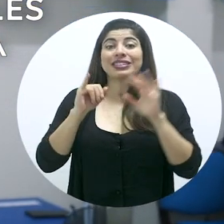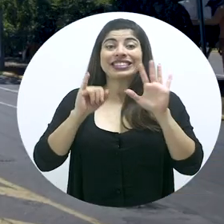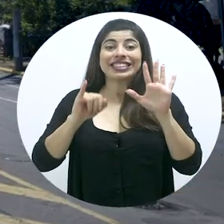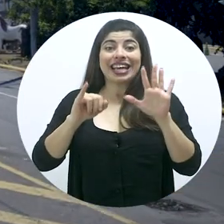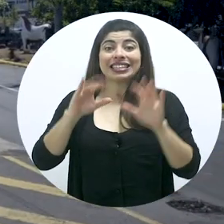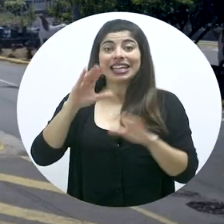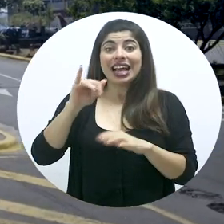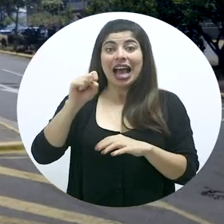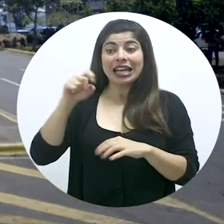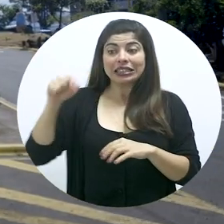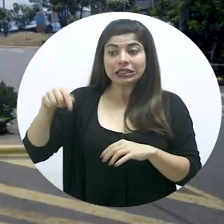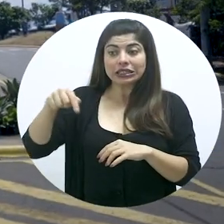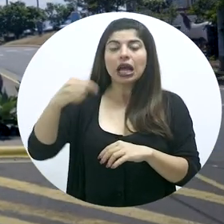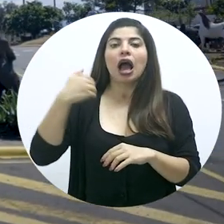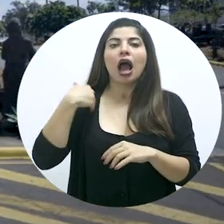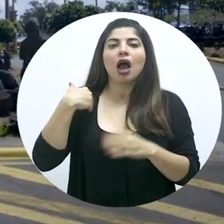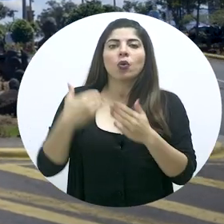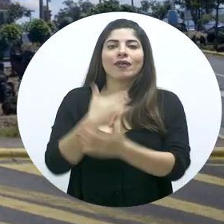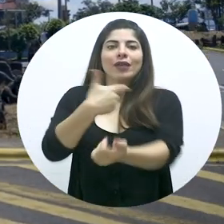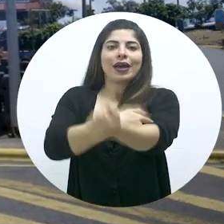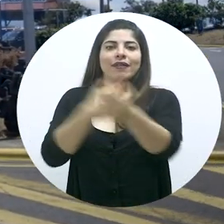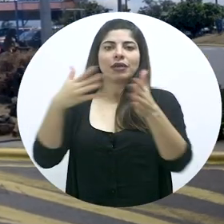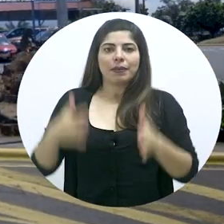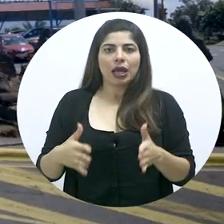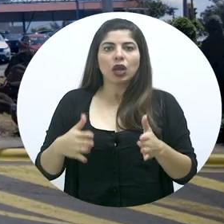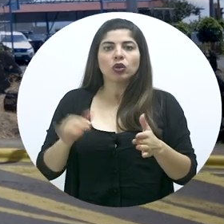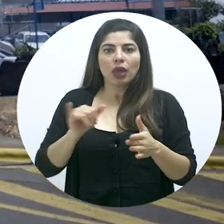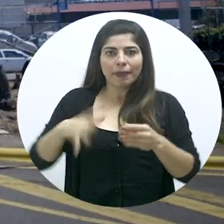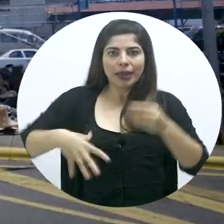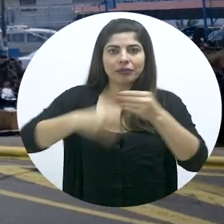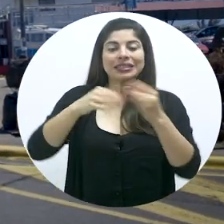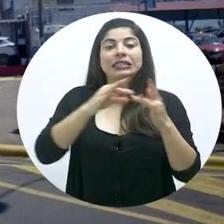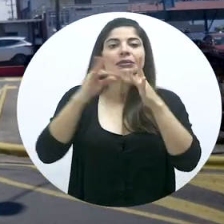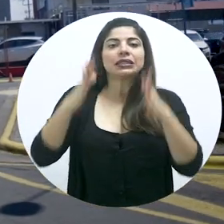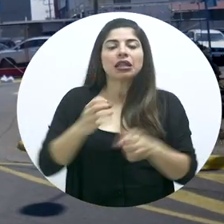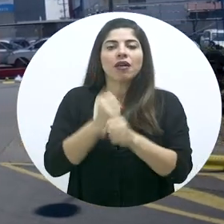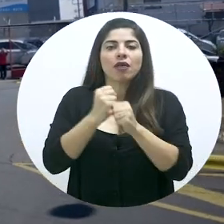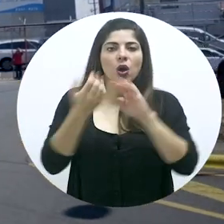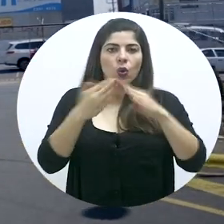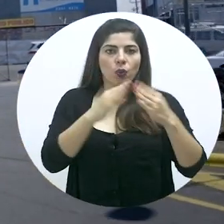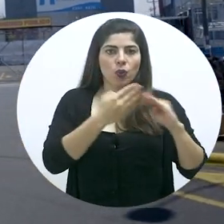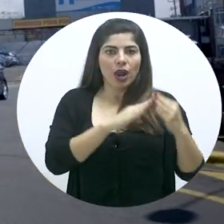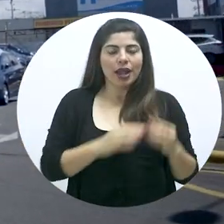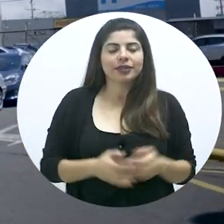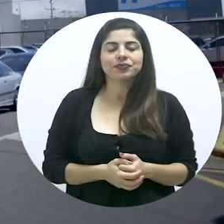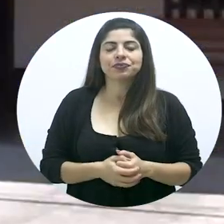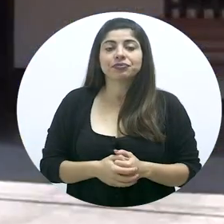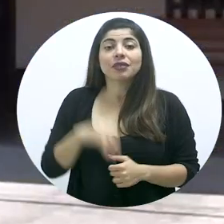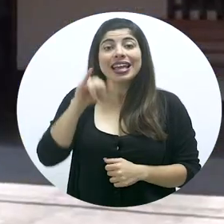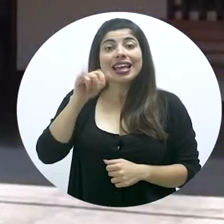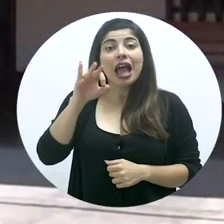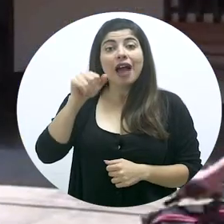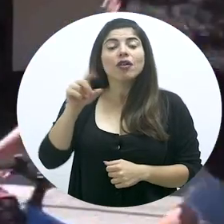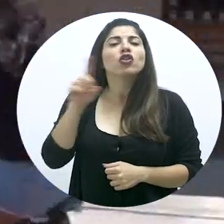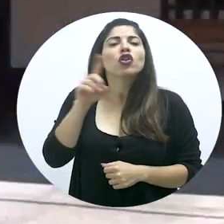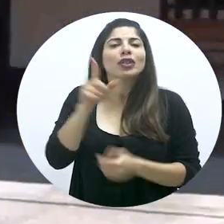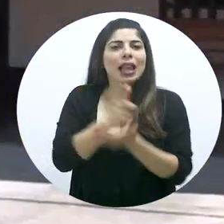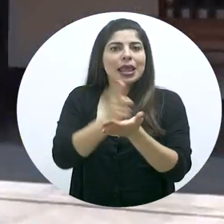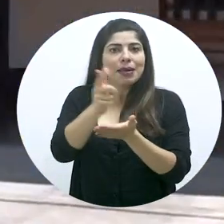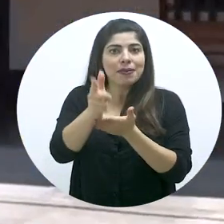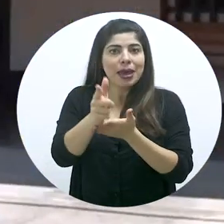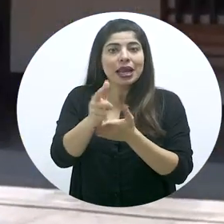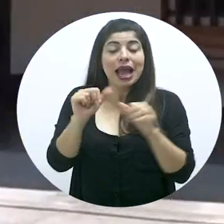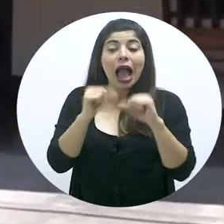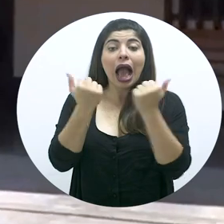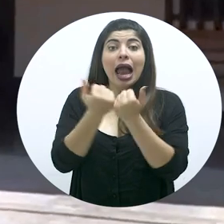seis CAITs enfermeros especializados en trabajo comunal. El IAFA en Liberia,